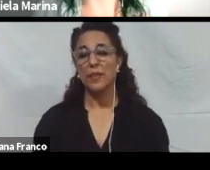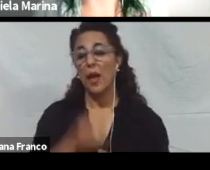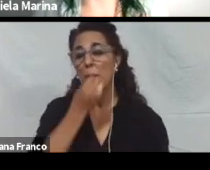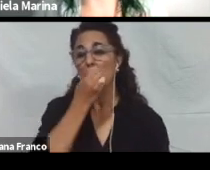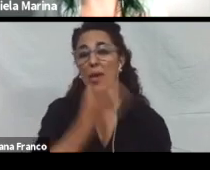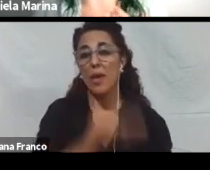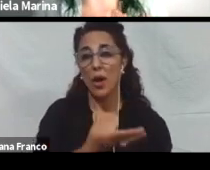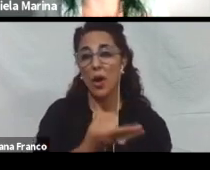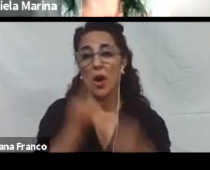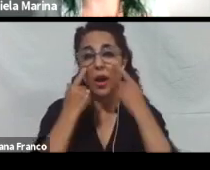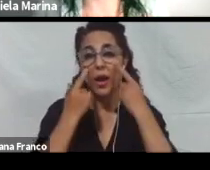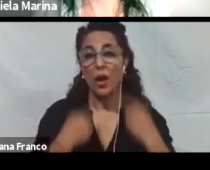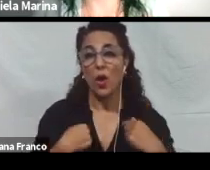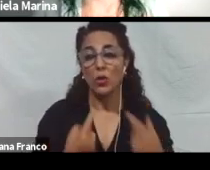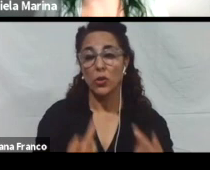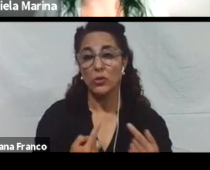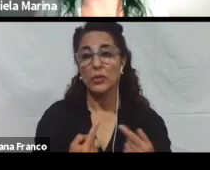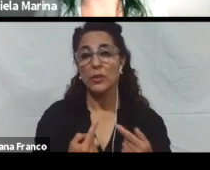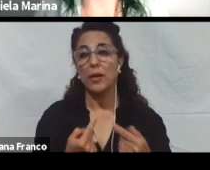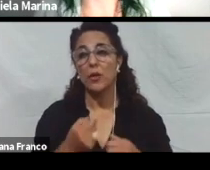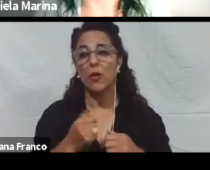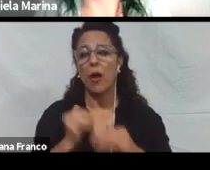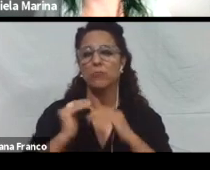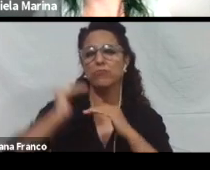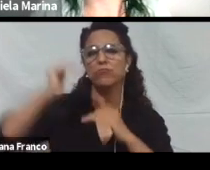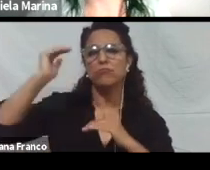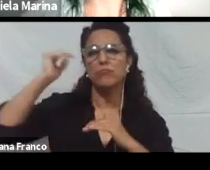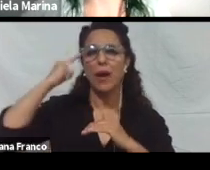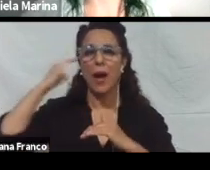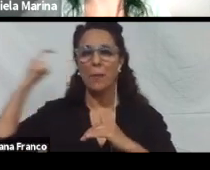reconocimiento de su progreso en su aprendizaje.